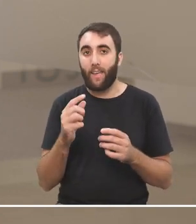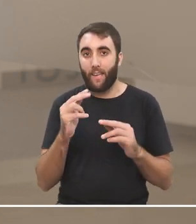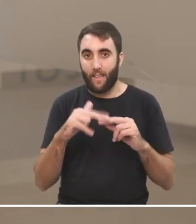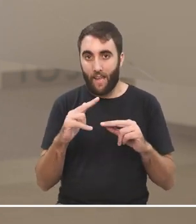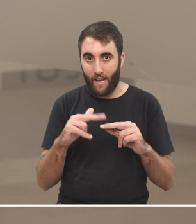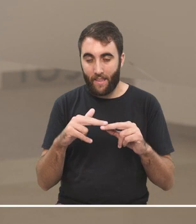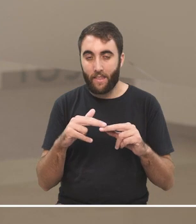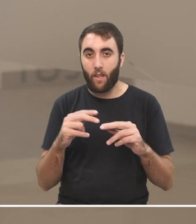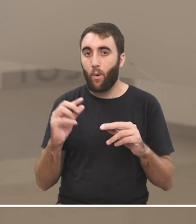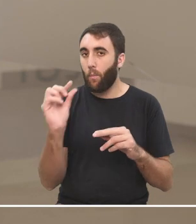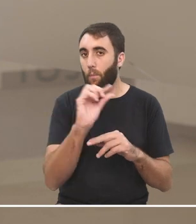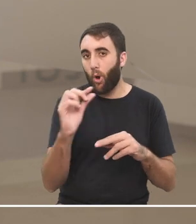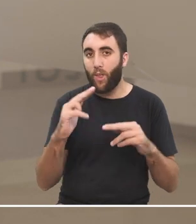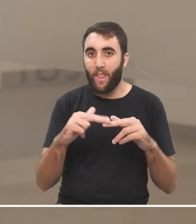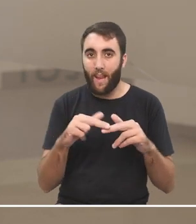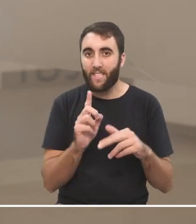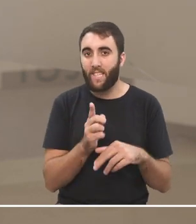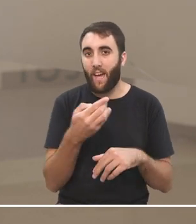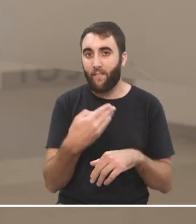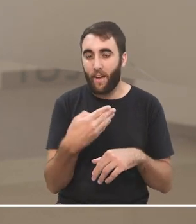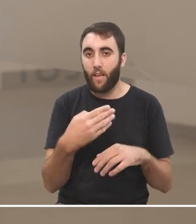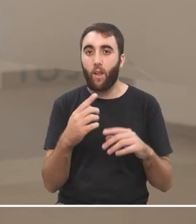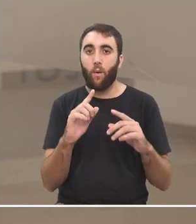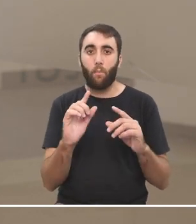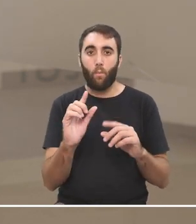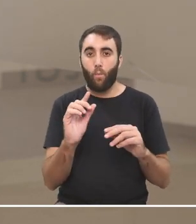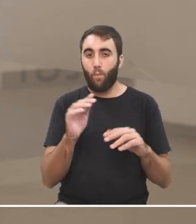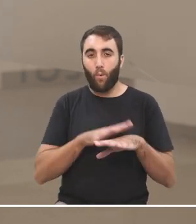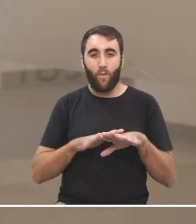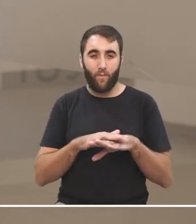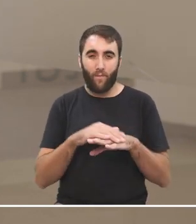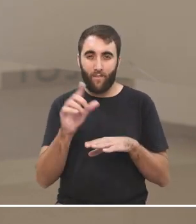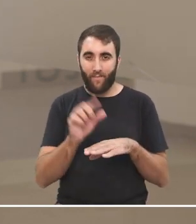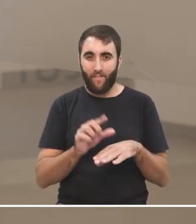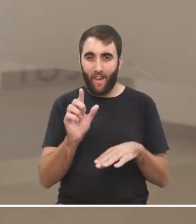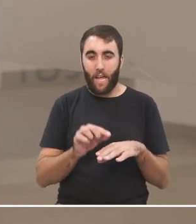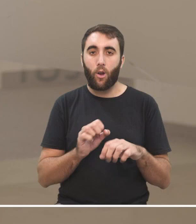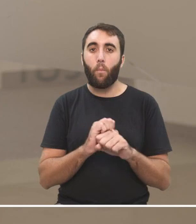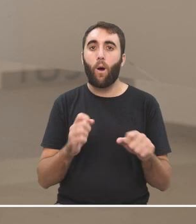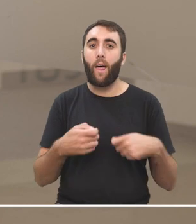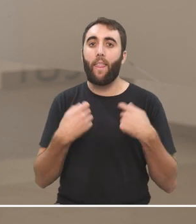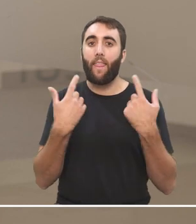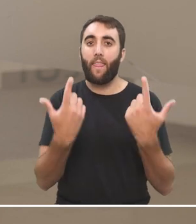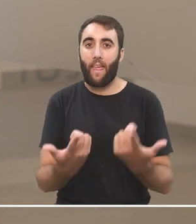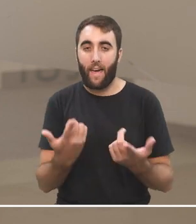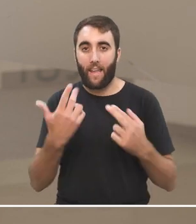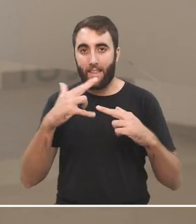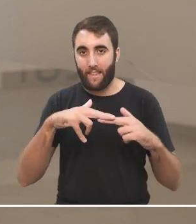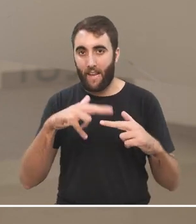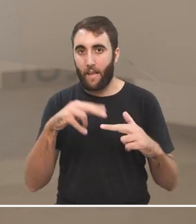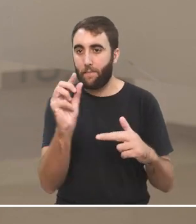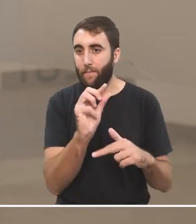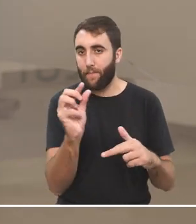o muy económico, y cuando se termina un paquete mínimo de acceso, que permite acceder a internet